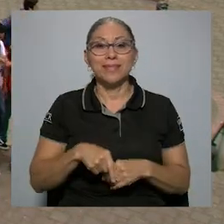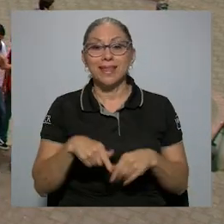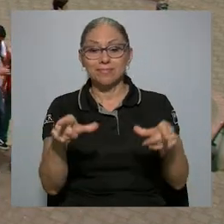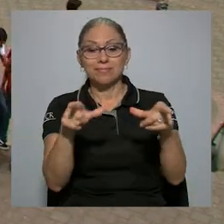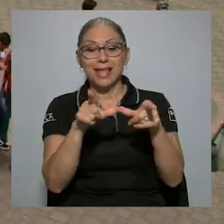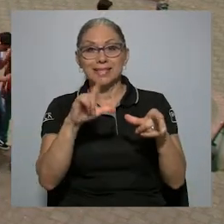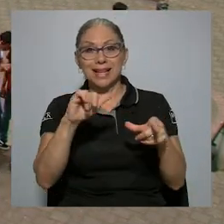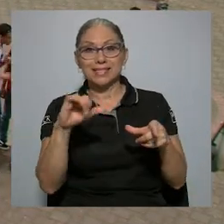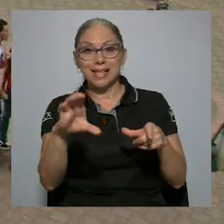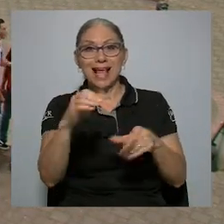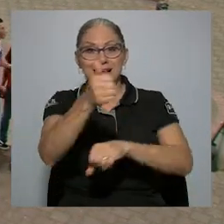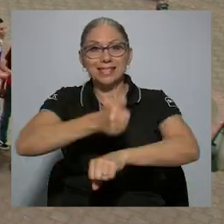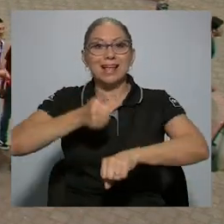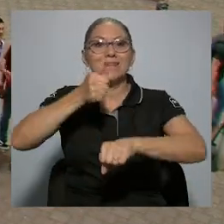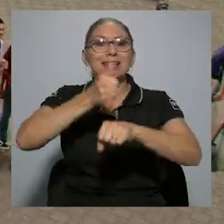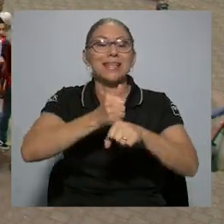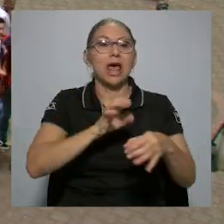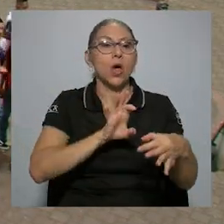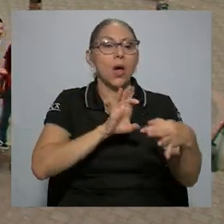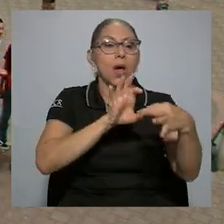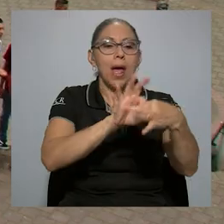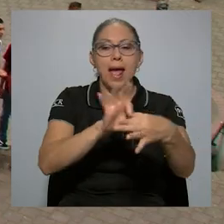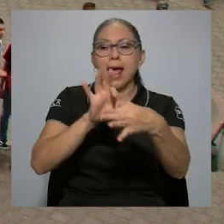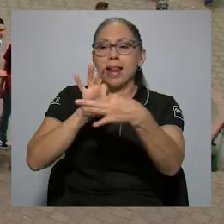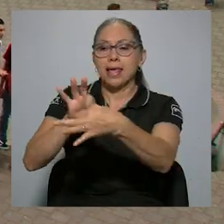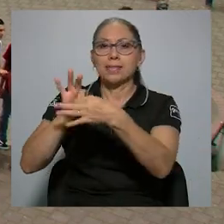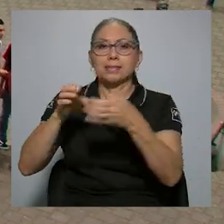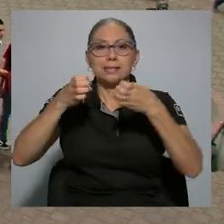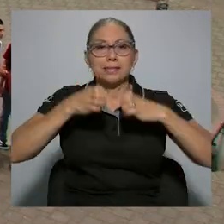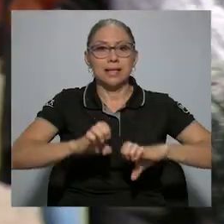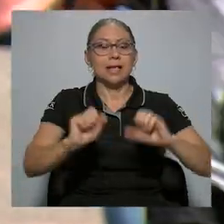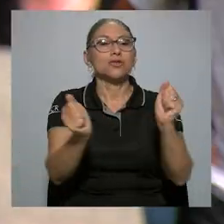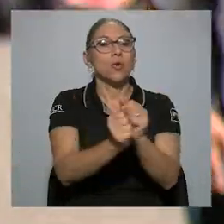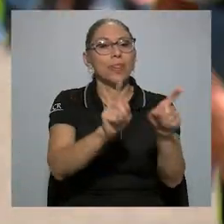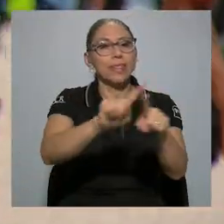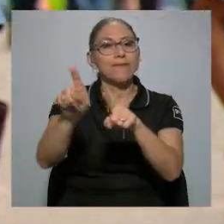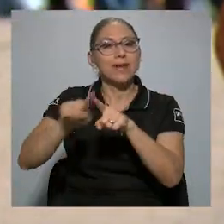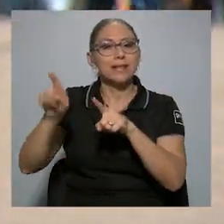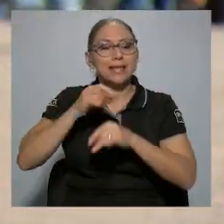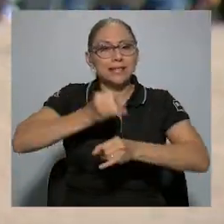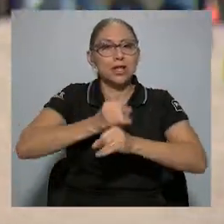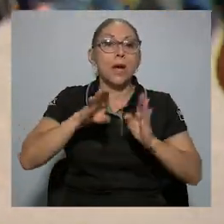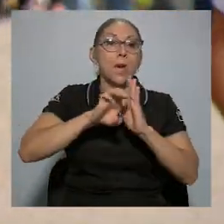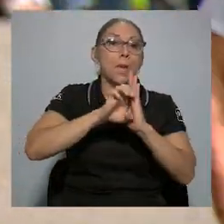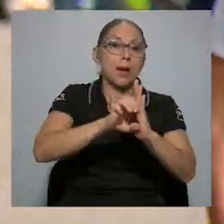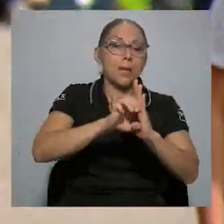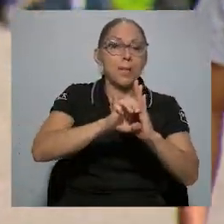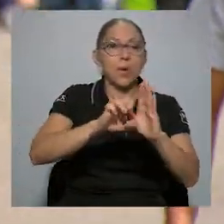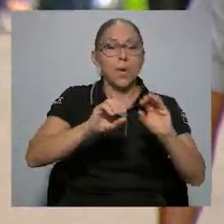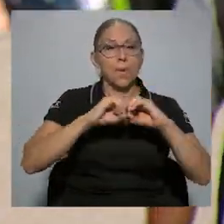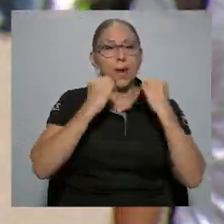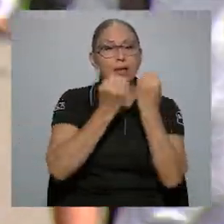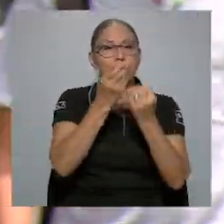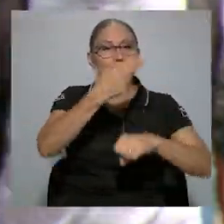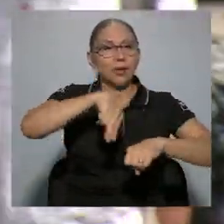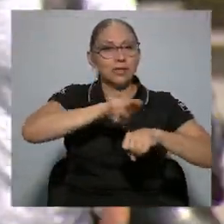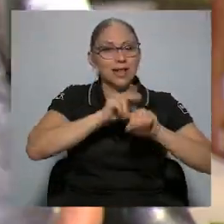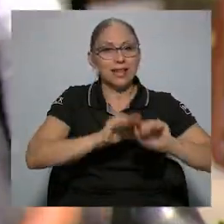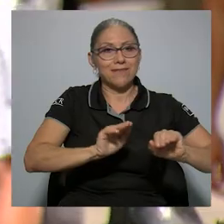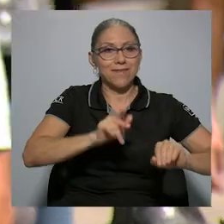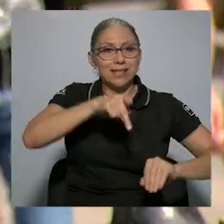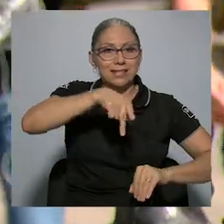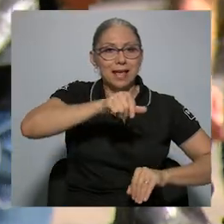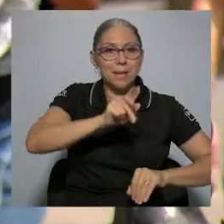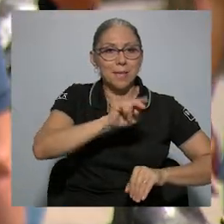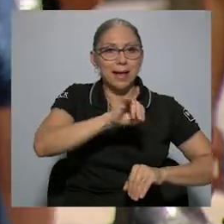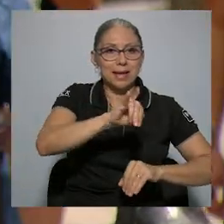licenciatura ha establecido alianzas estratégicas con diversas entidades, como el Patronato Nacional de la Infancia,